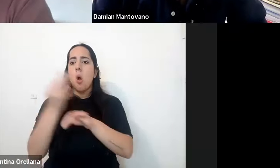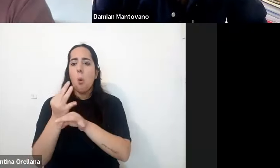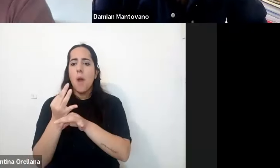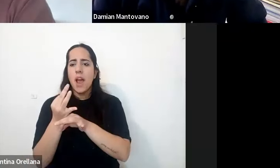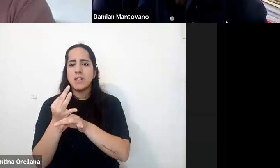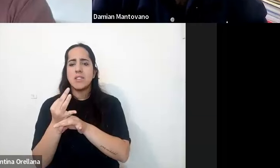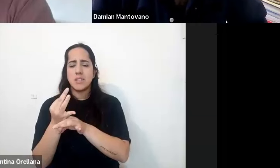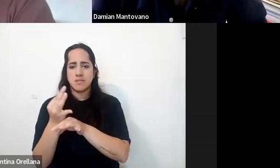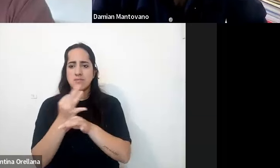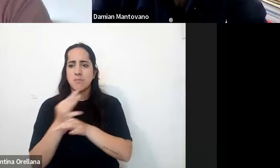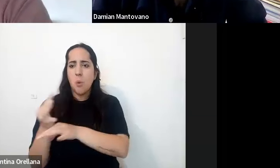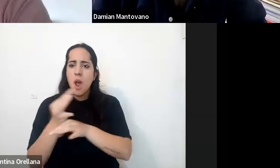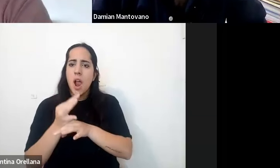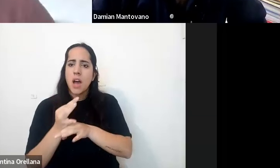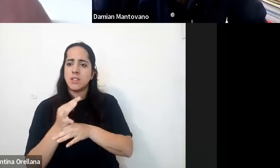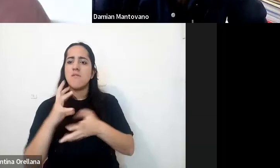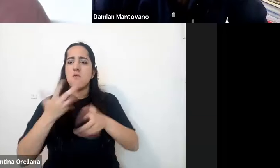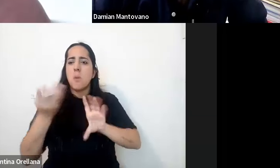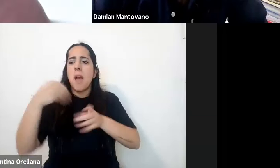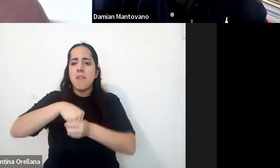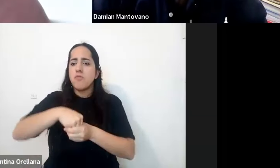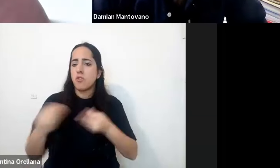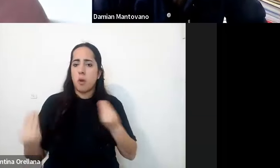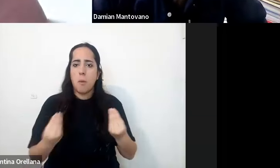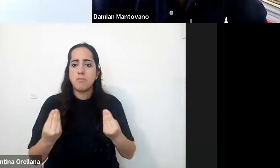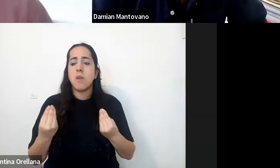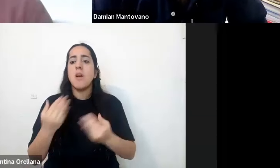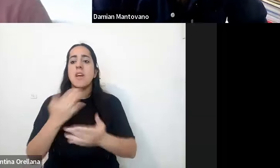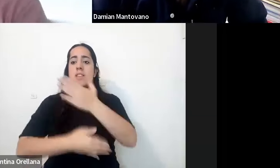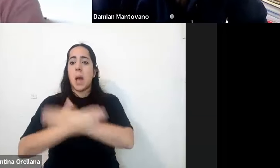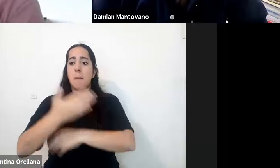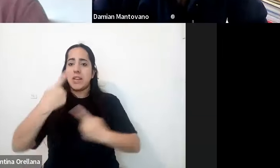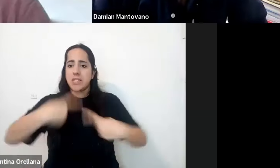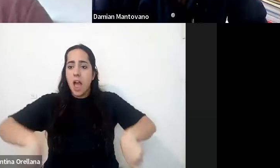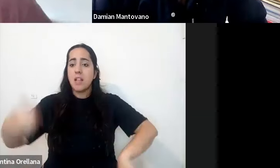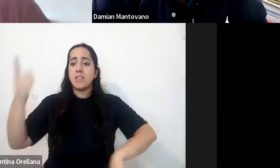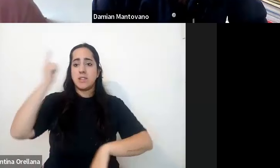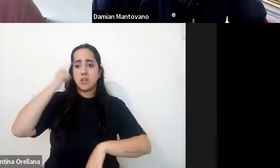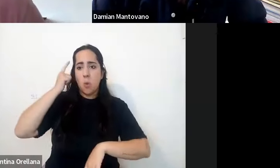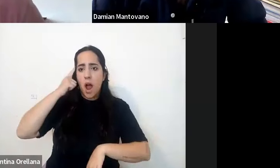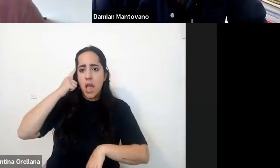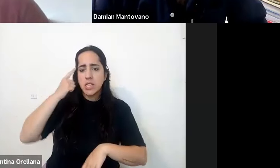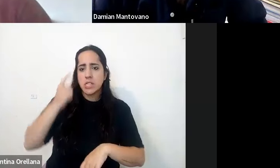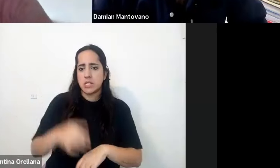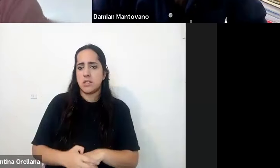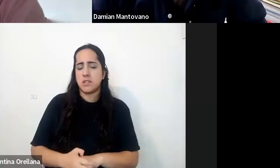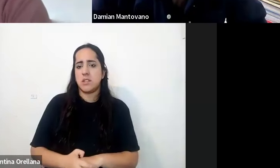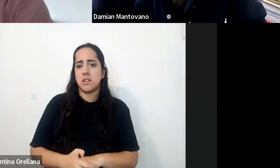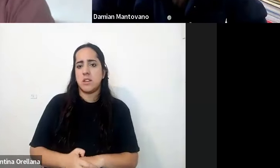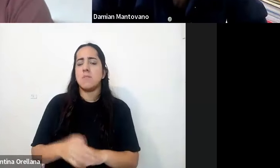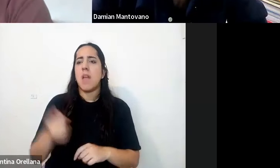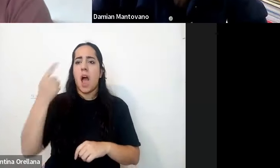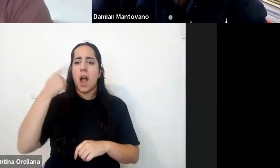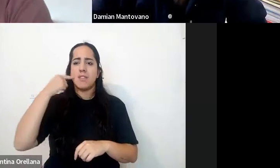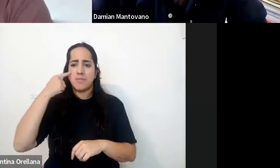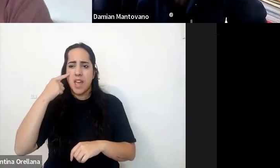o el campo que abordan tienen que ver con discapacidades intelectuales con discapacidades que están relacionadas a la visión